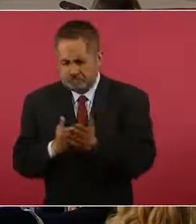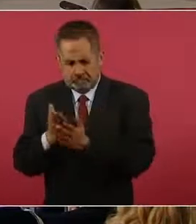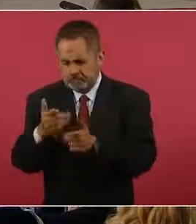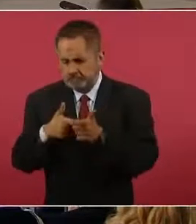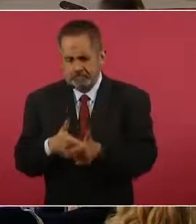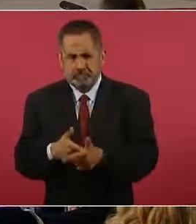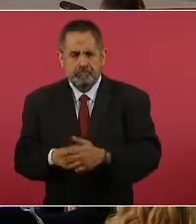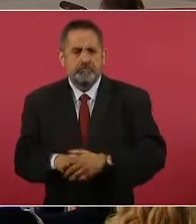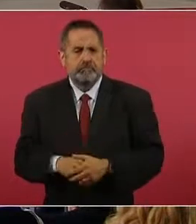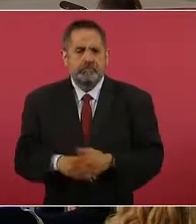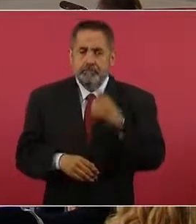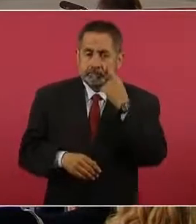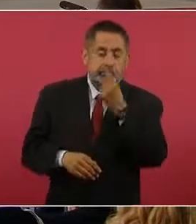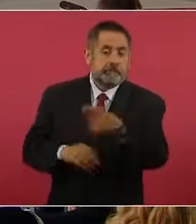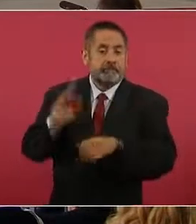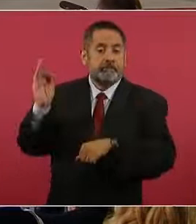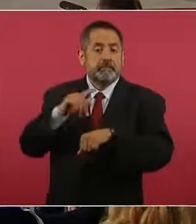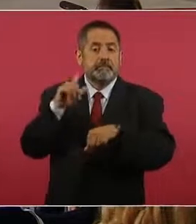este es fuero federal.